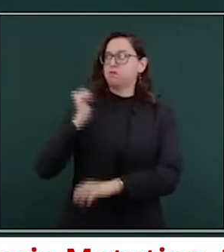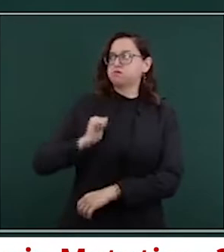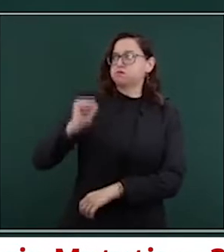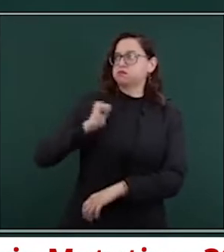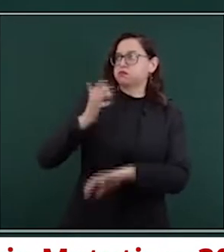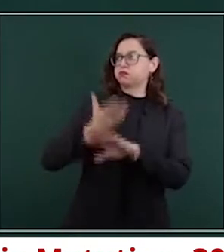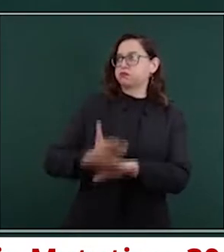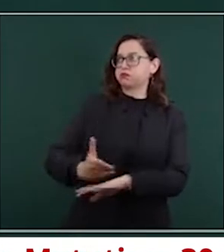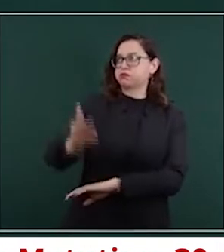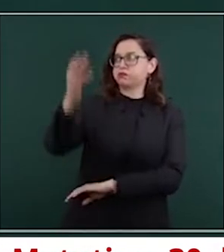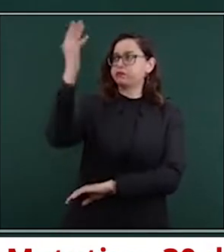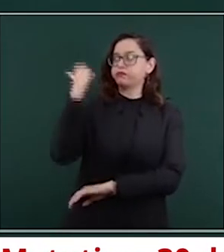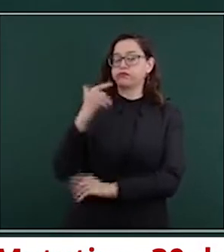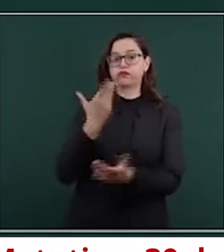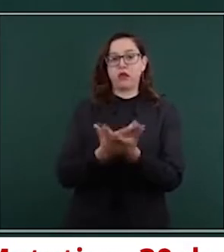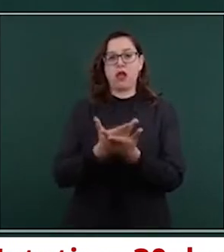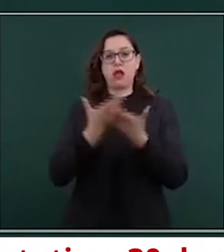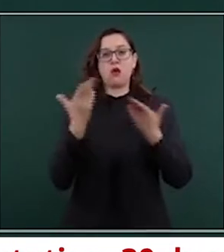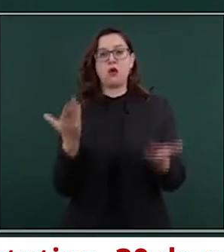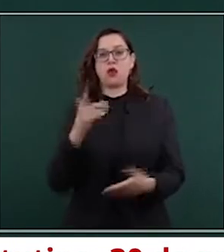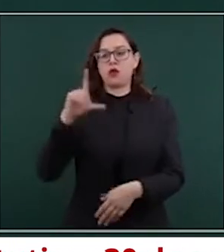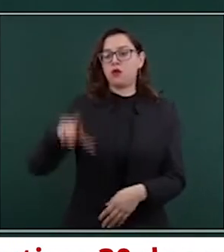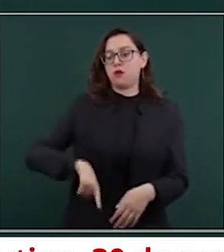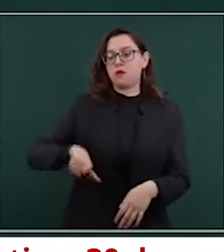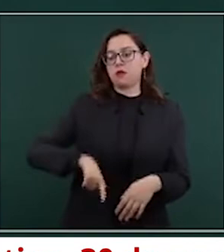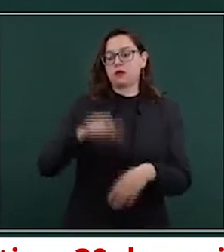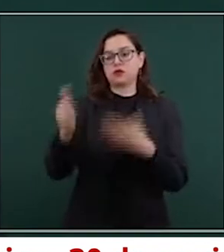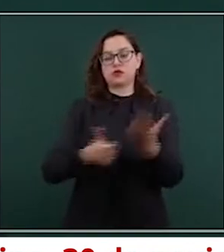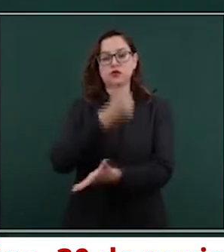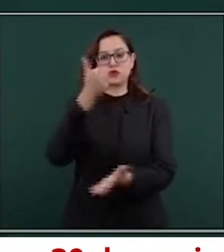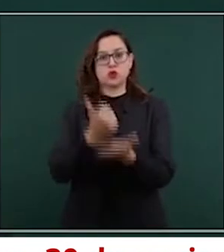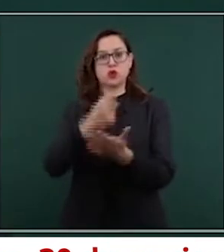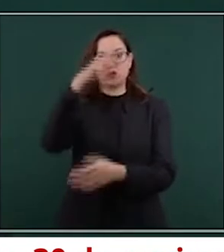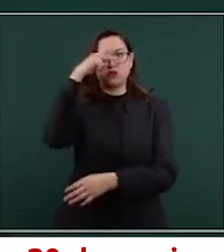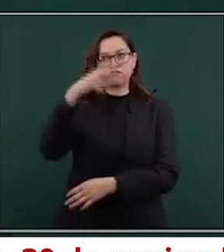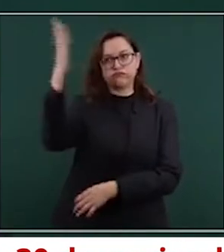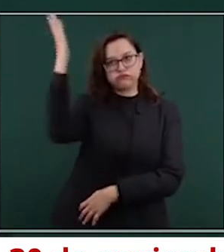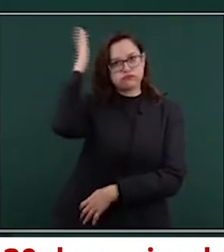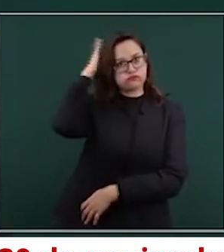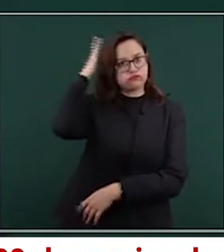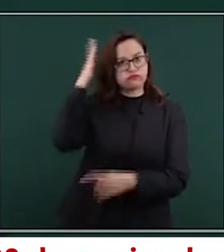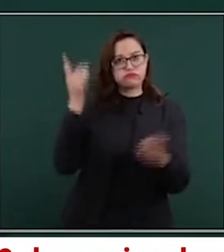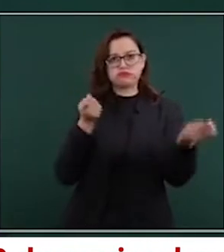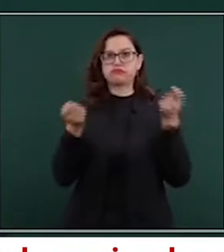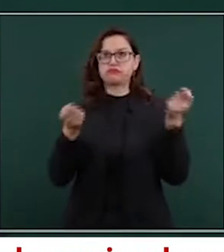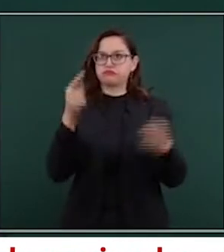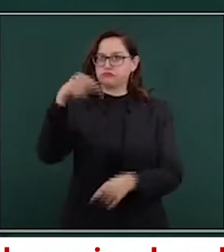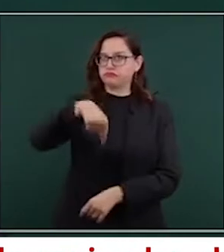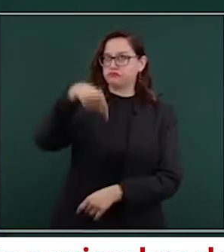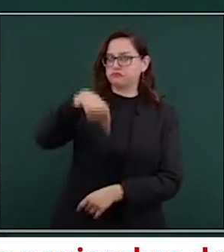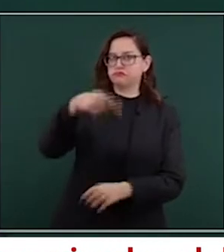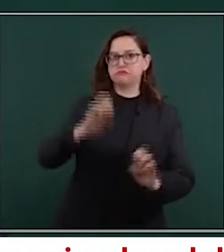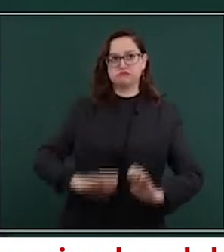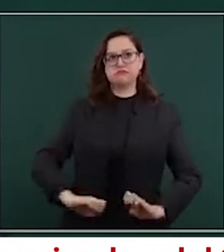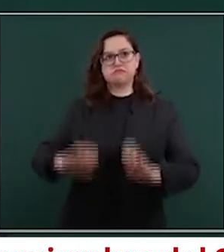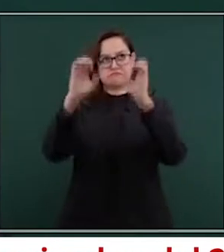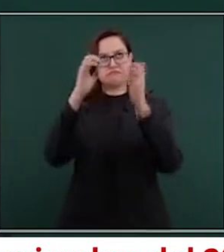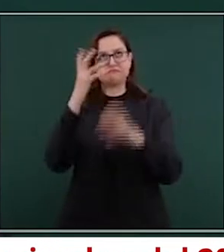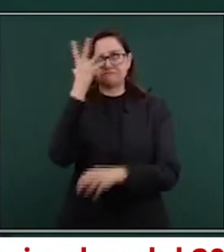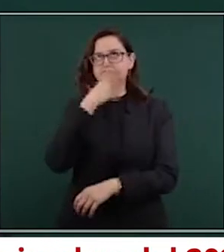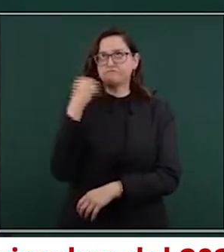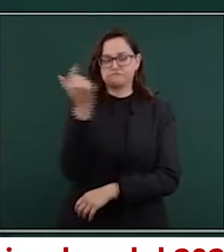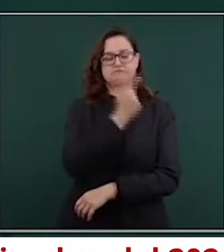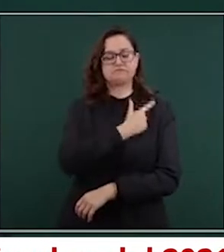sede de la Jefatura de Gobierno de la Ciudad de México. Vamos a